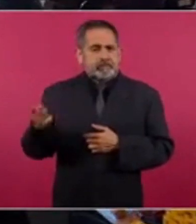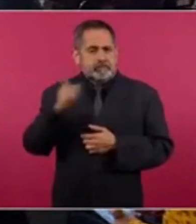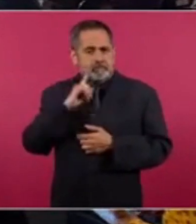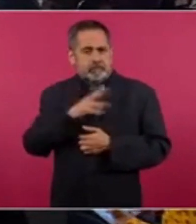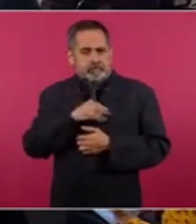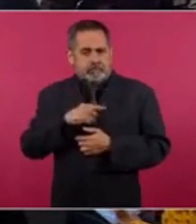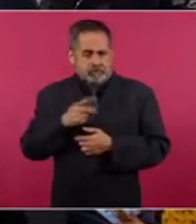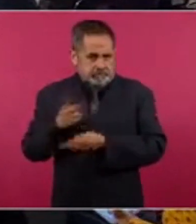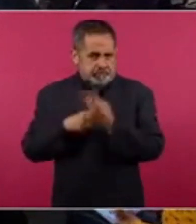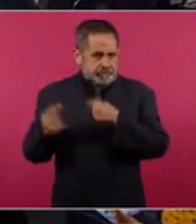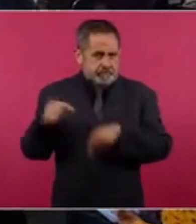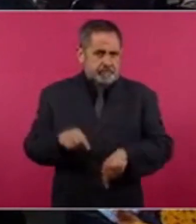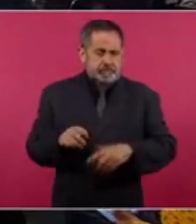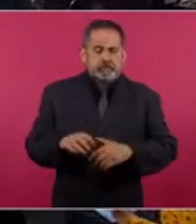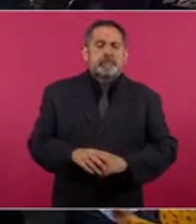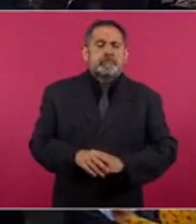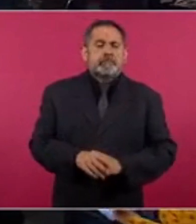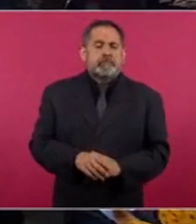Sí.